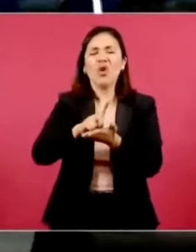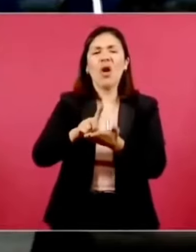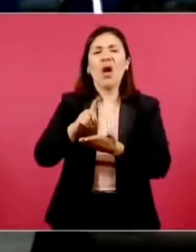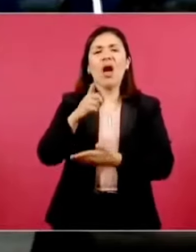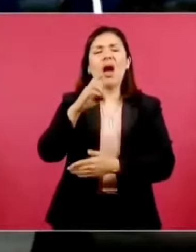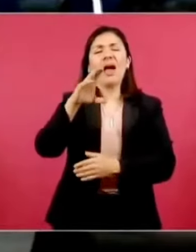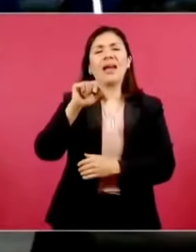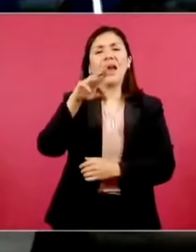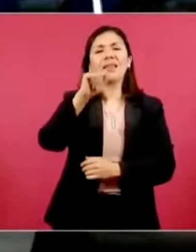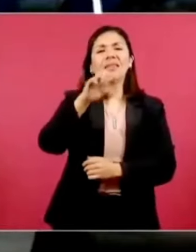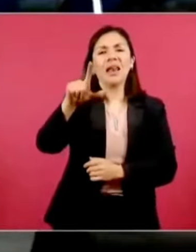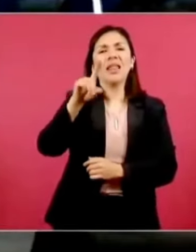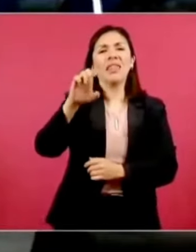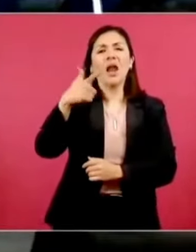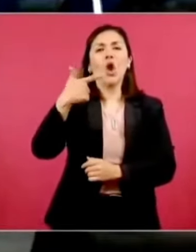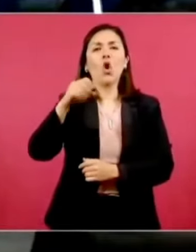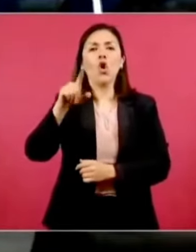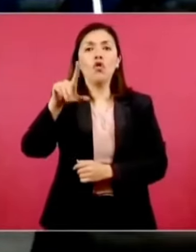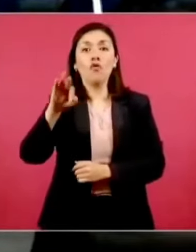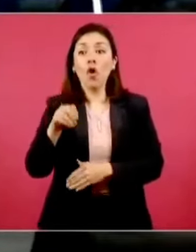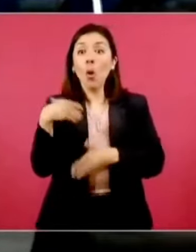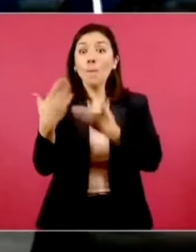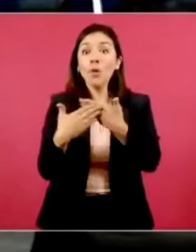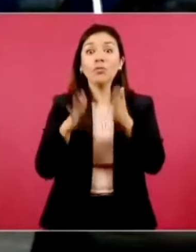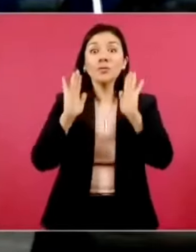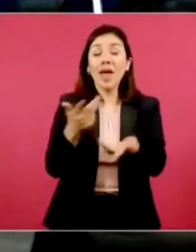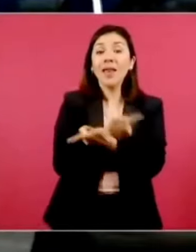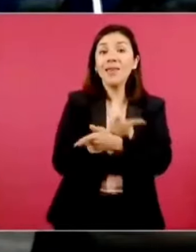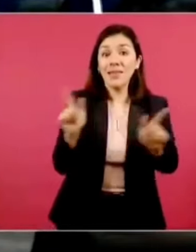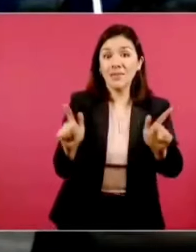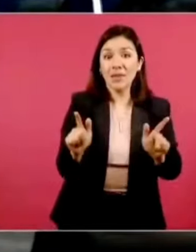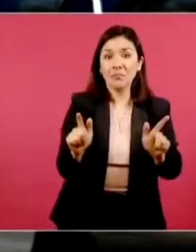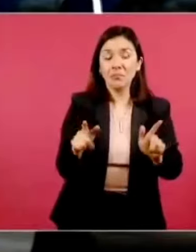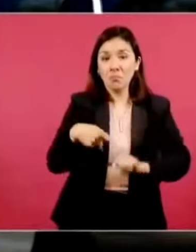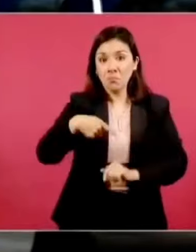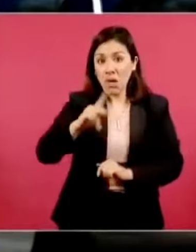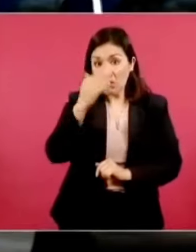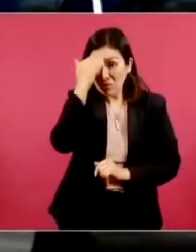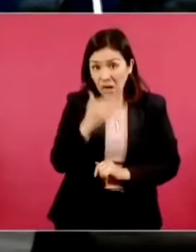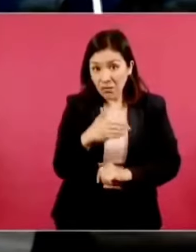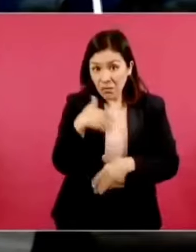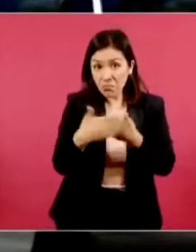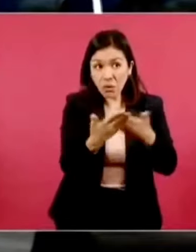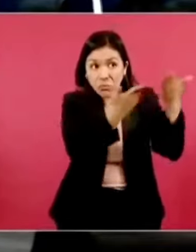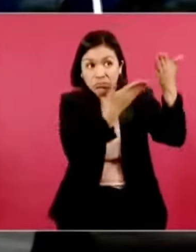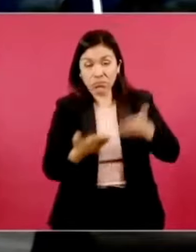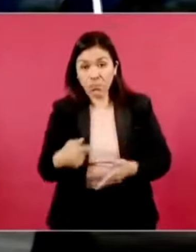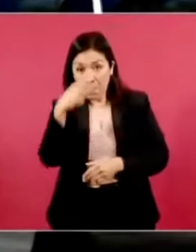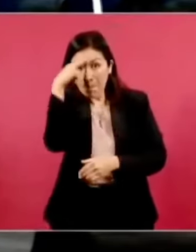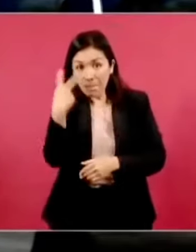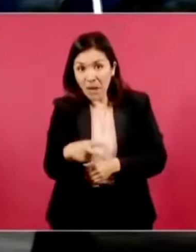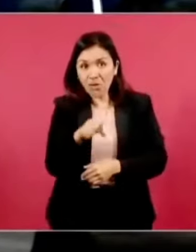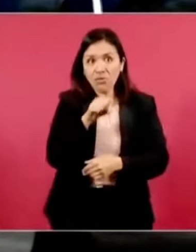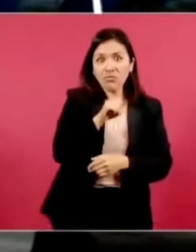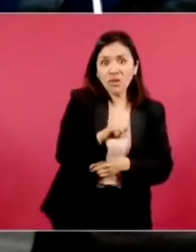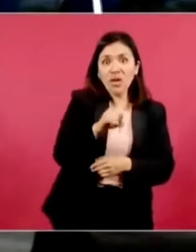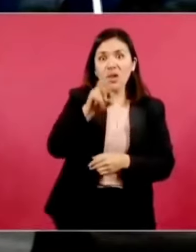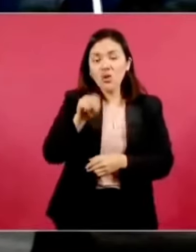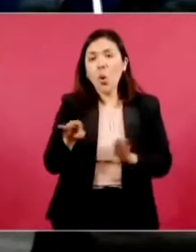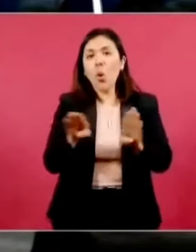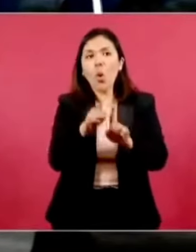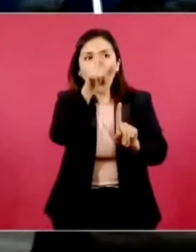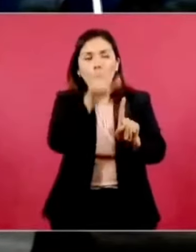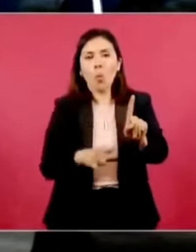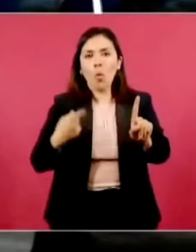libertad y no se tiene referencia si va a venir a México, en realidad de qué, también se está hablando de que este